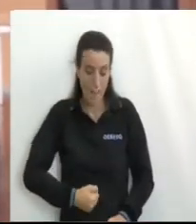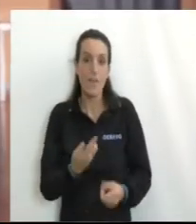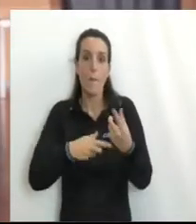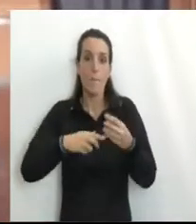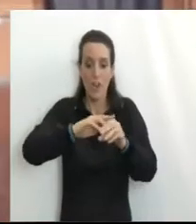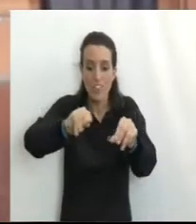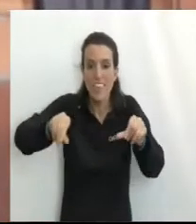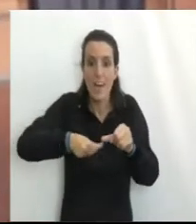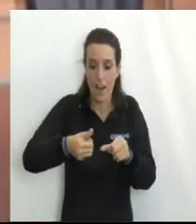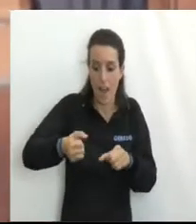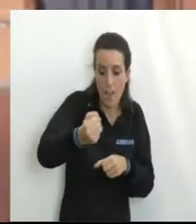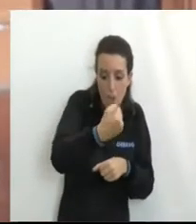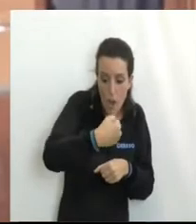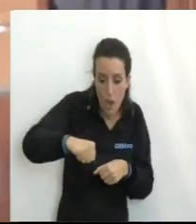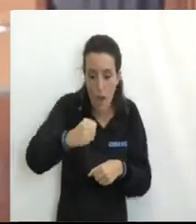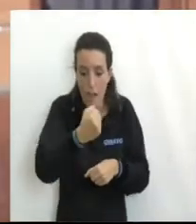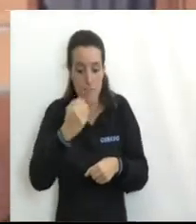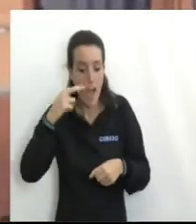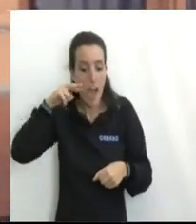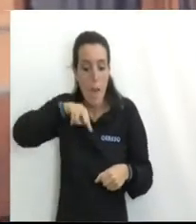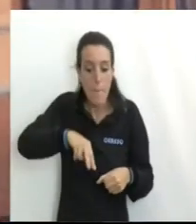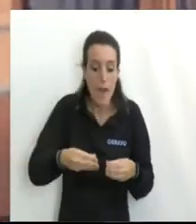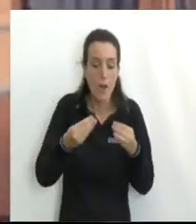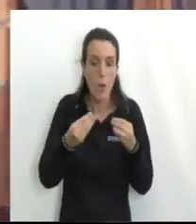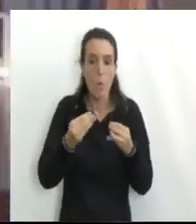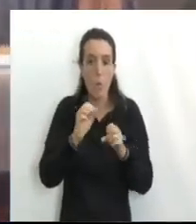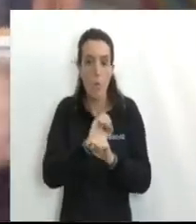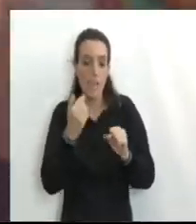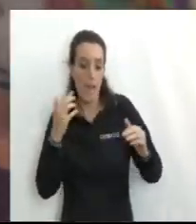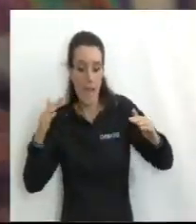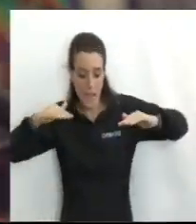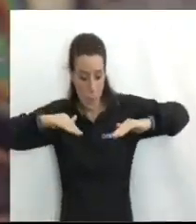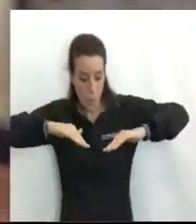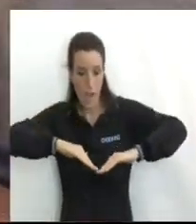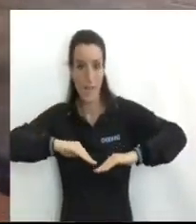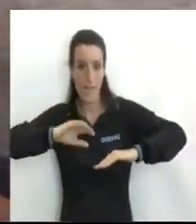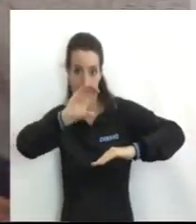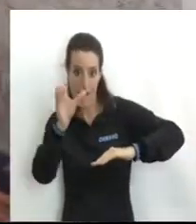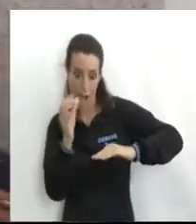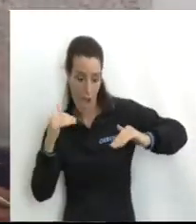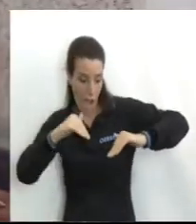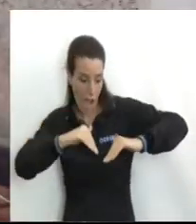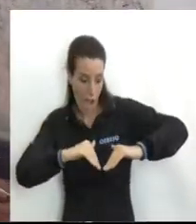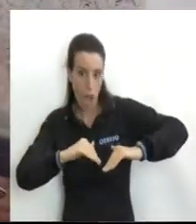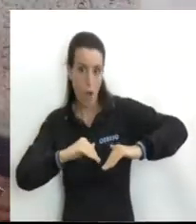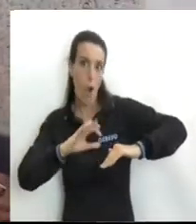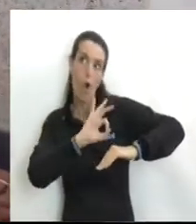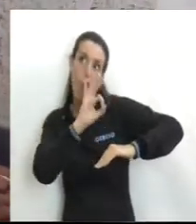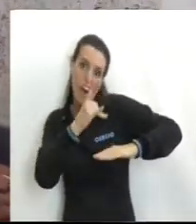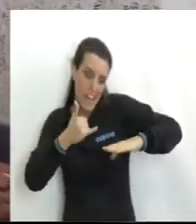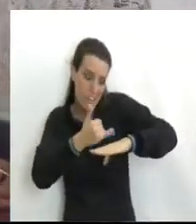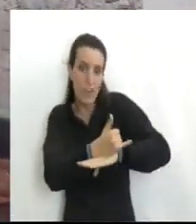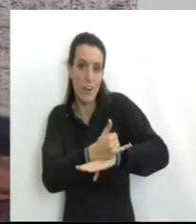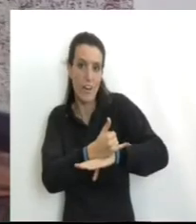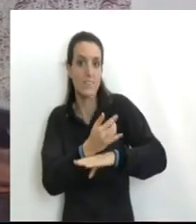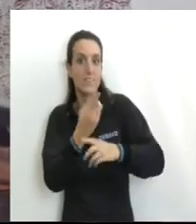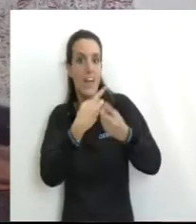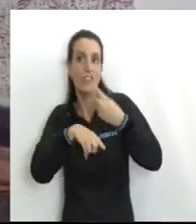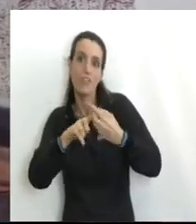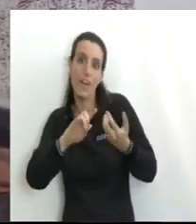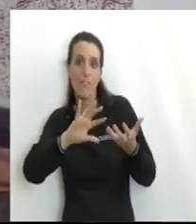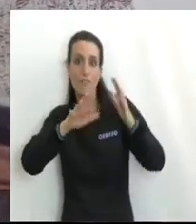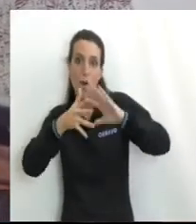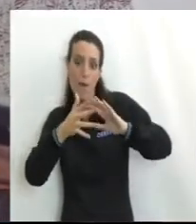especie de ecografía del subsuelo Y gracias a ella podemos saber Cómo se disponen los estratos en las cuencas La presencia de fallas, de